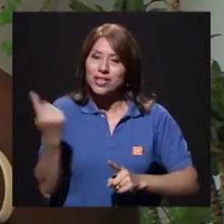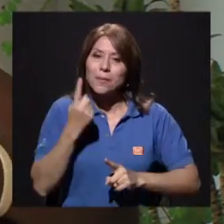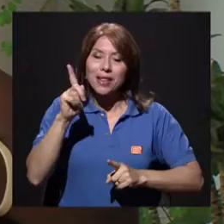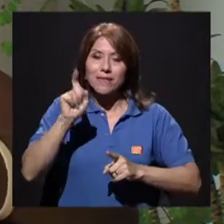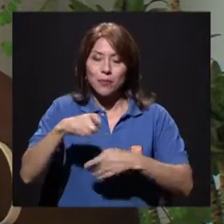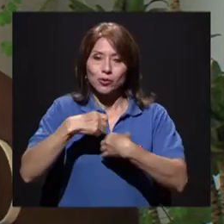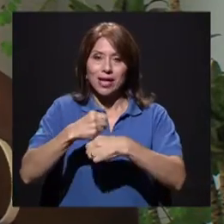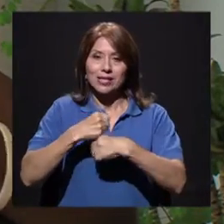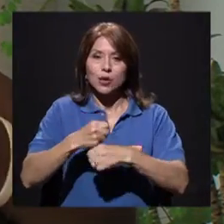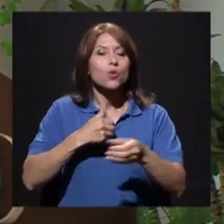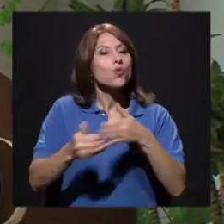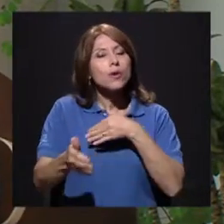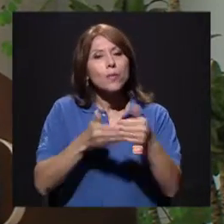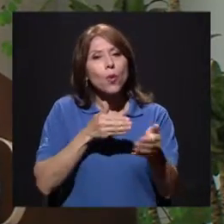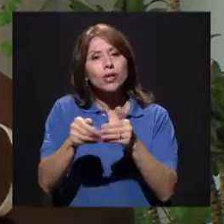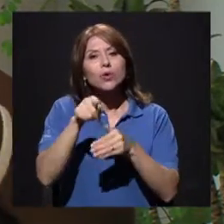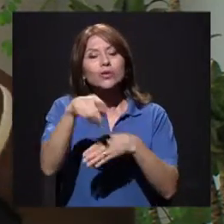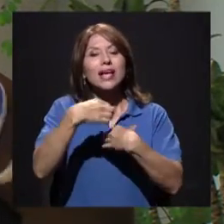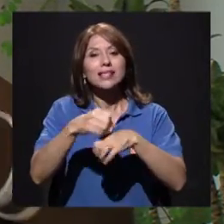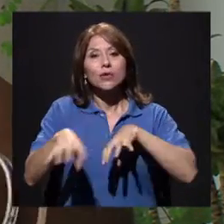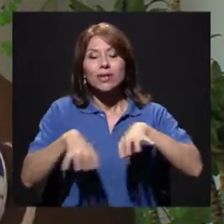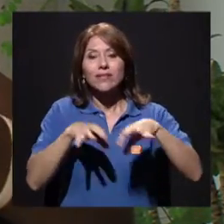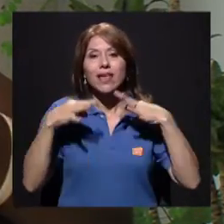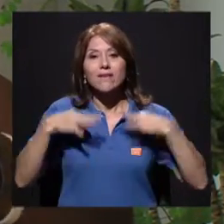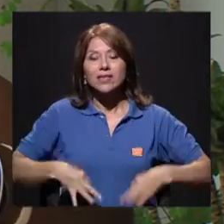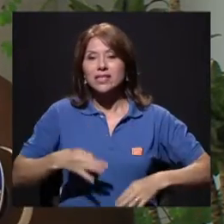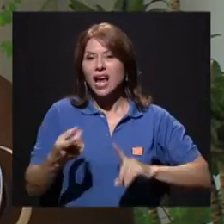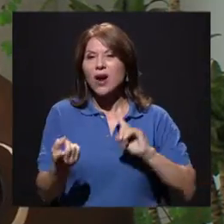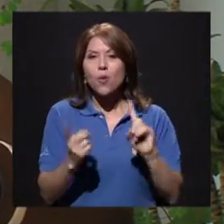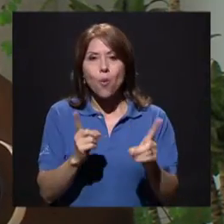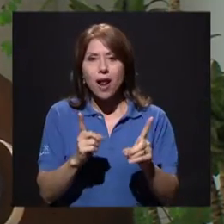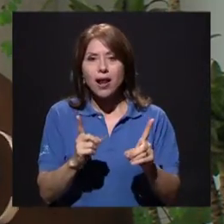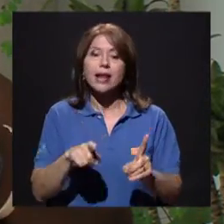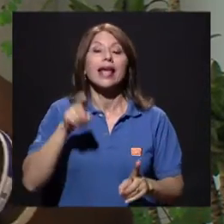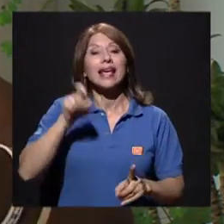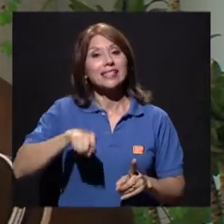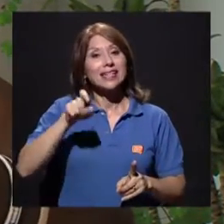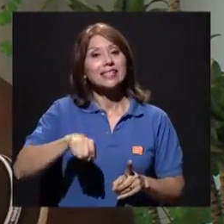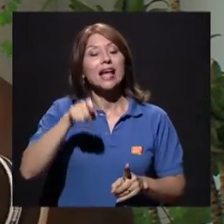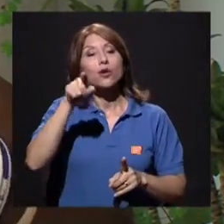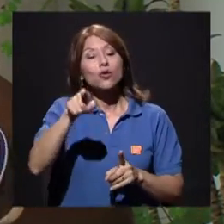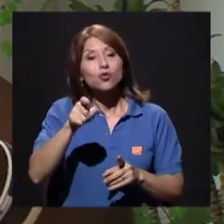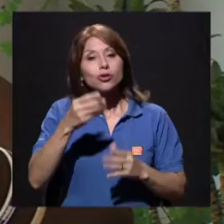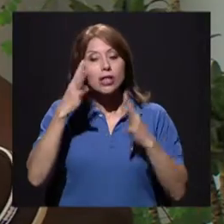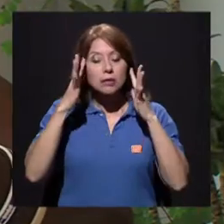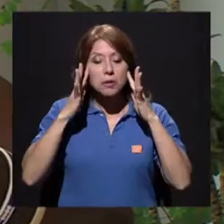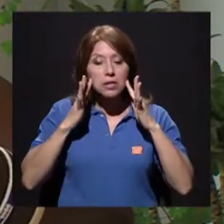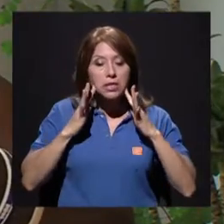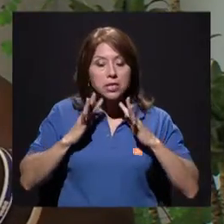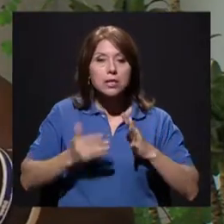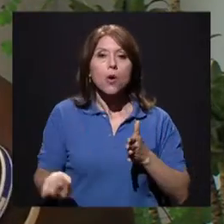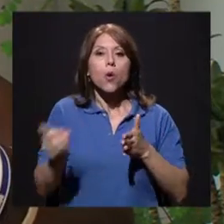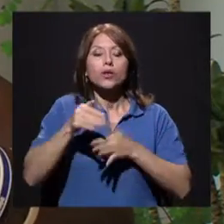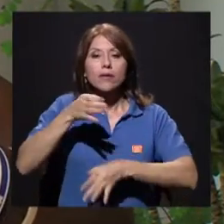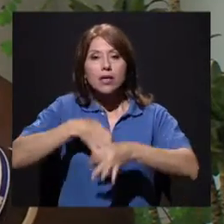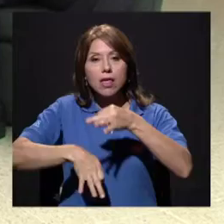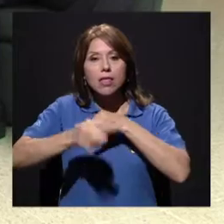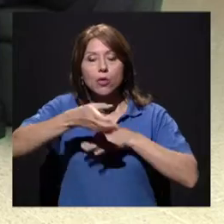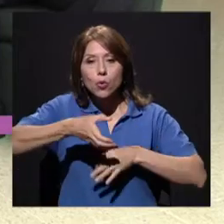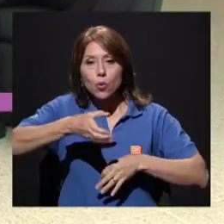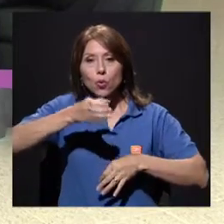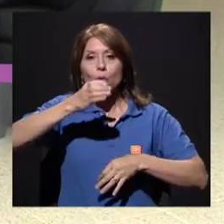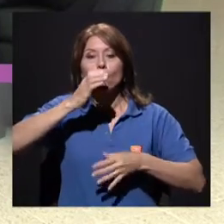No importa la actividad física que usted esté haciendo, es necesario estar reponiendo ese fluido. Aún más, si son